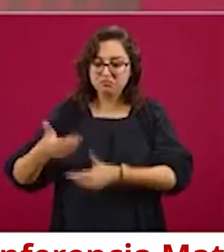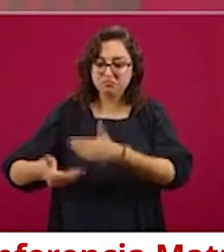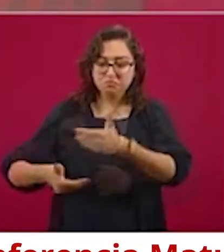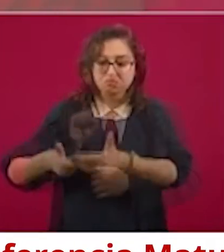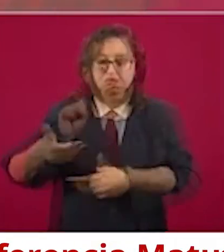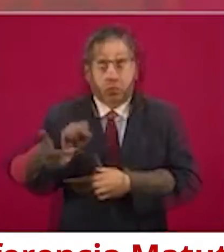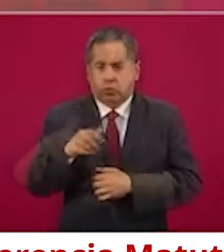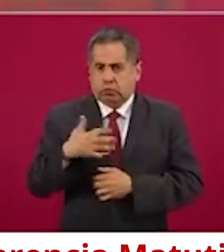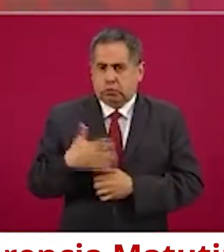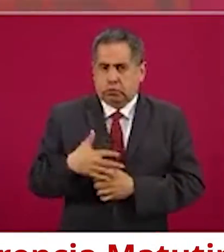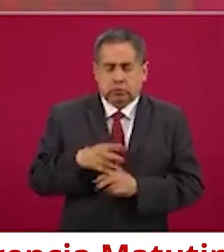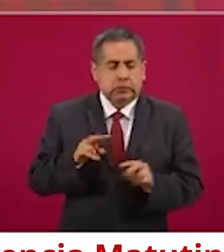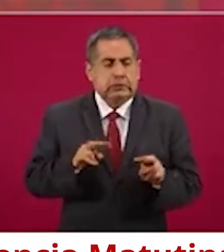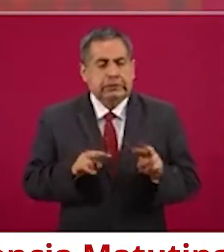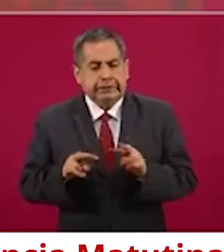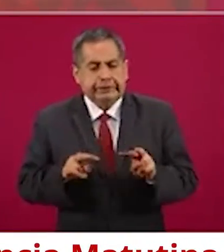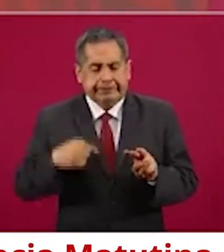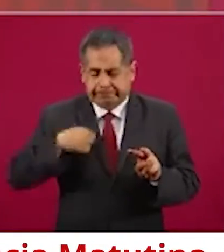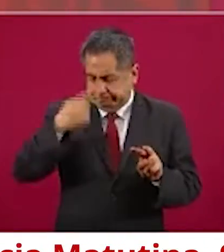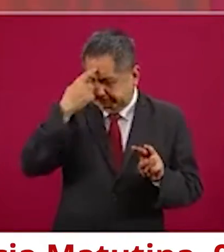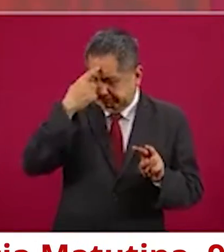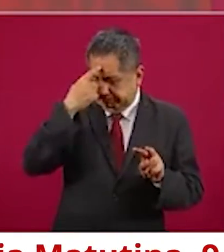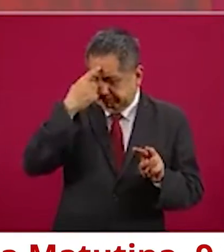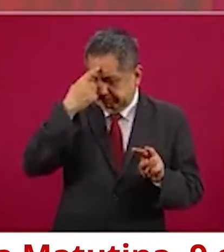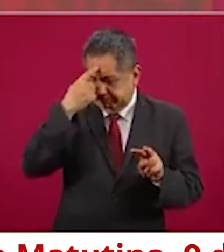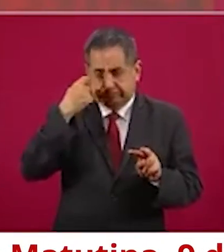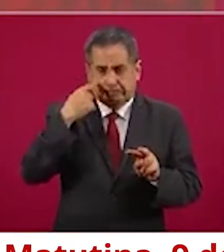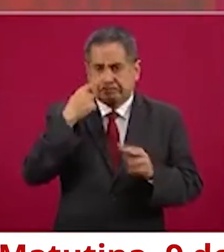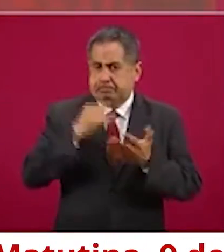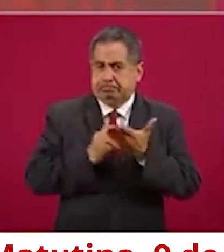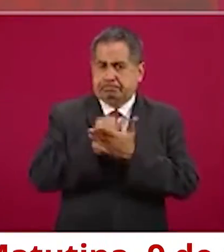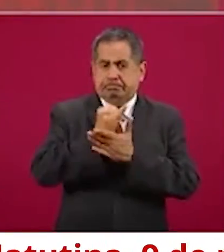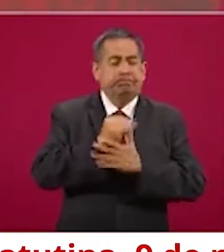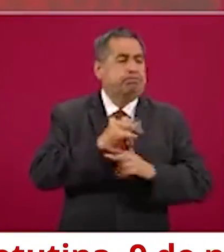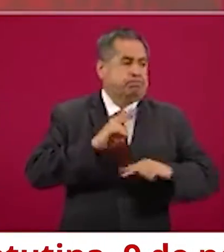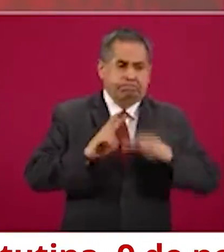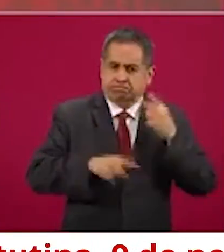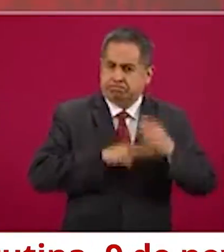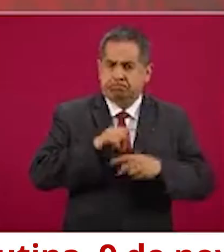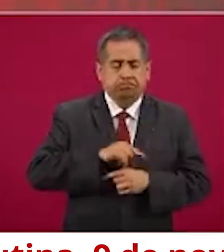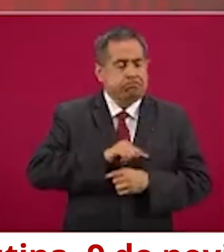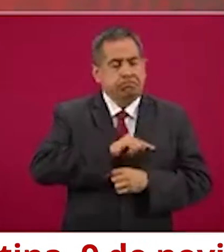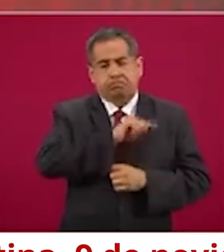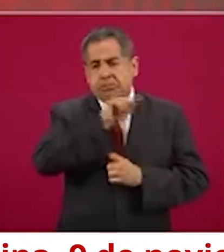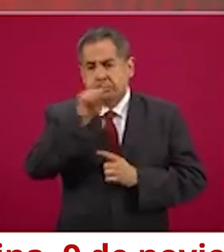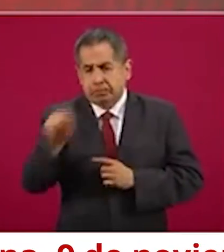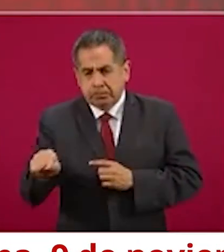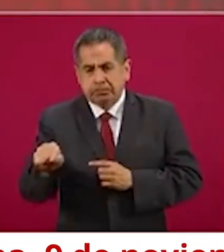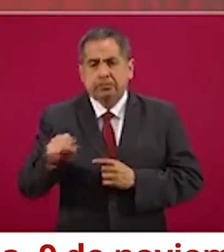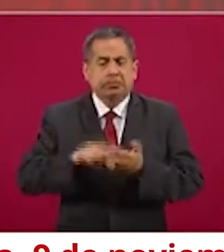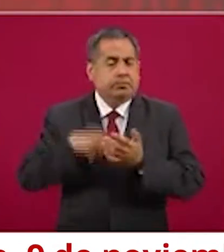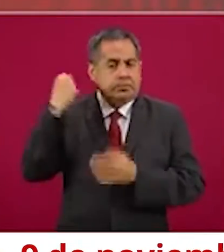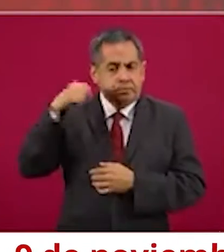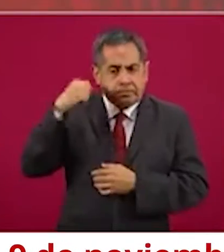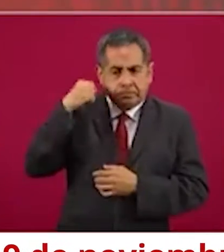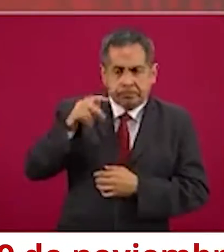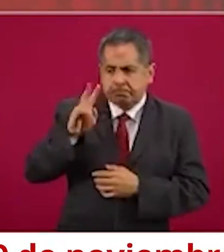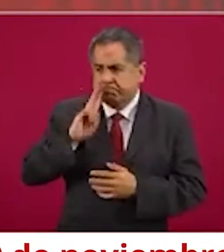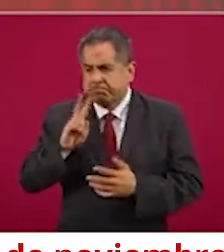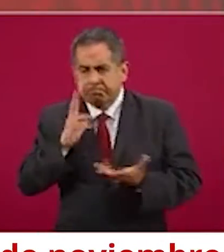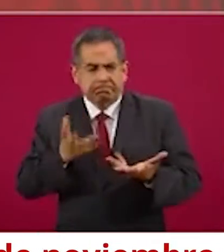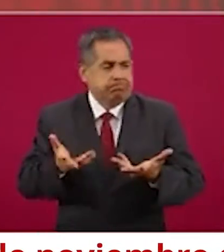días. Llevo a tomar la decisión de trasladarme al Estado porque se tenía que